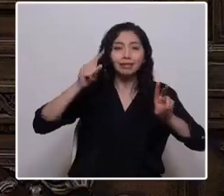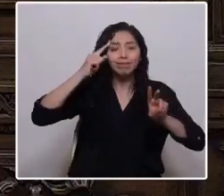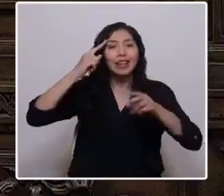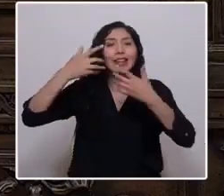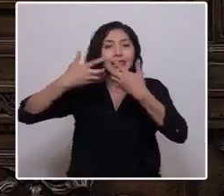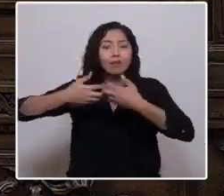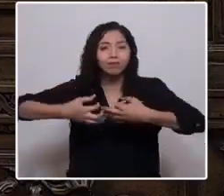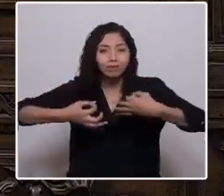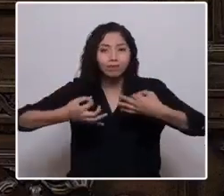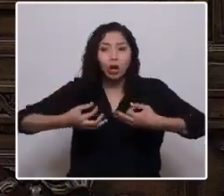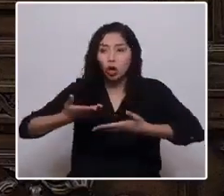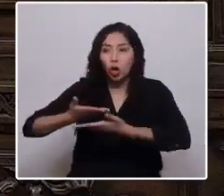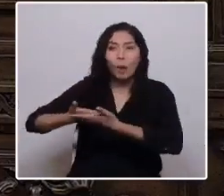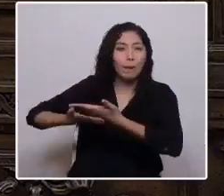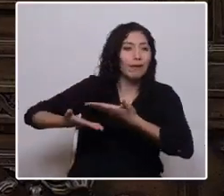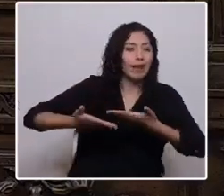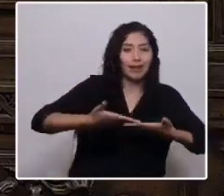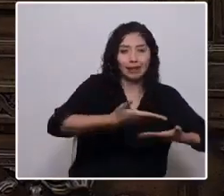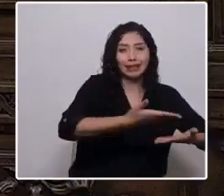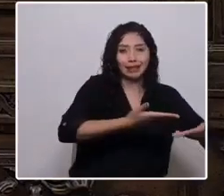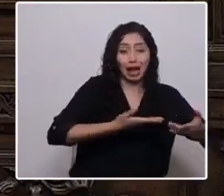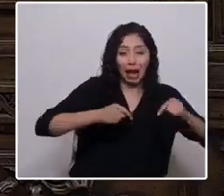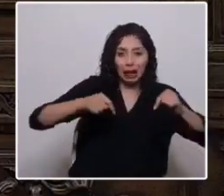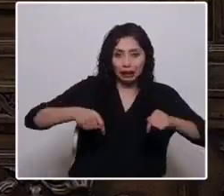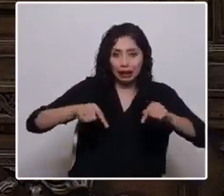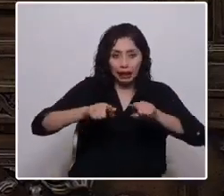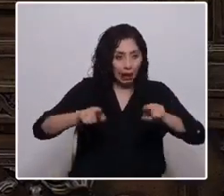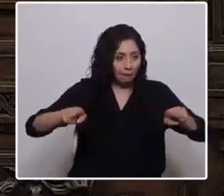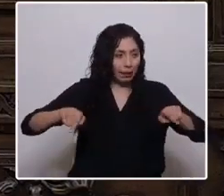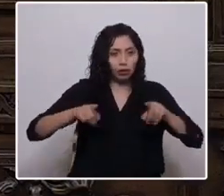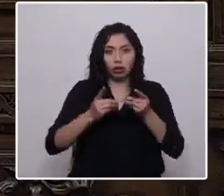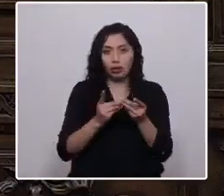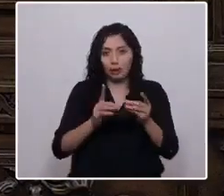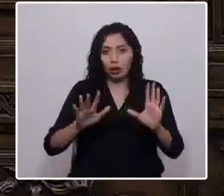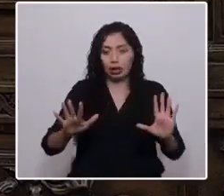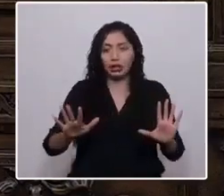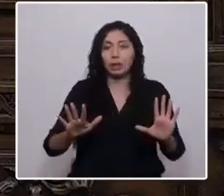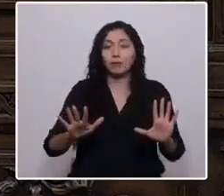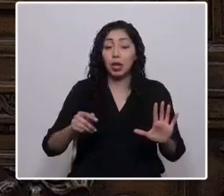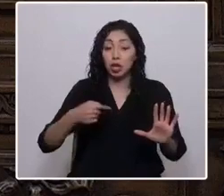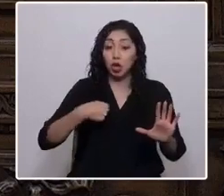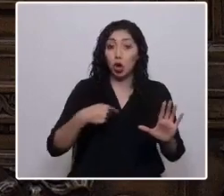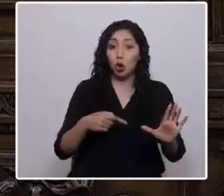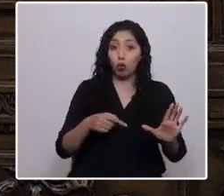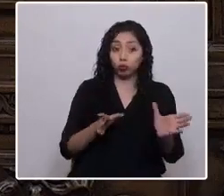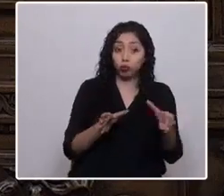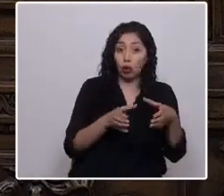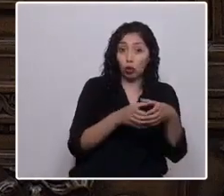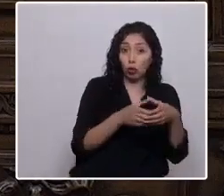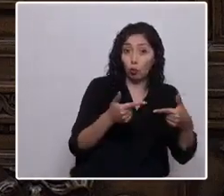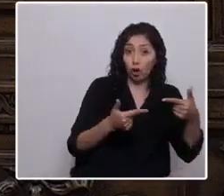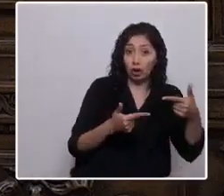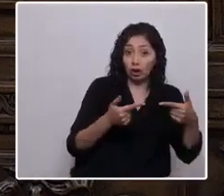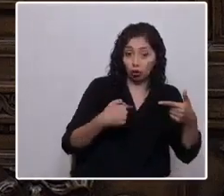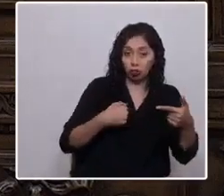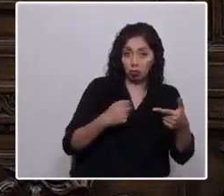convivencia entre distintos en un espacio democrático. Como sector político, como millones de chilenos estamos aquí,